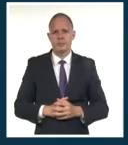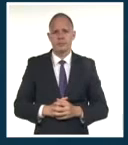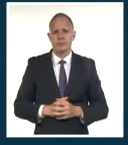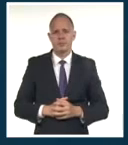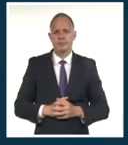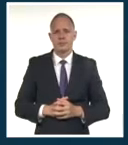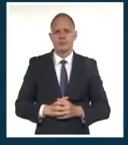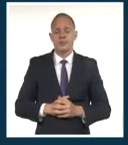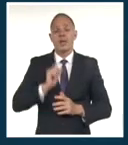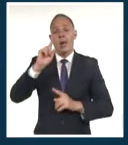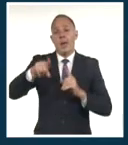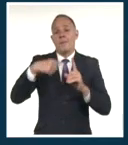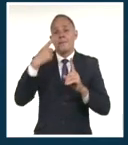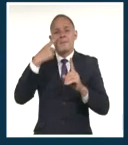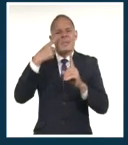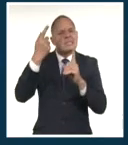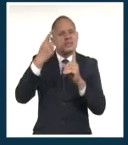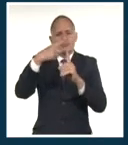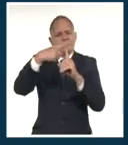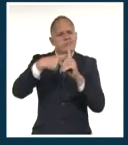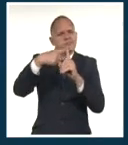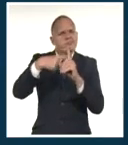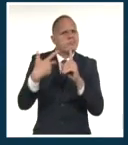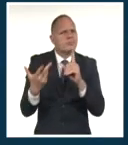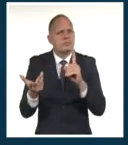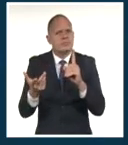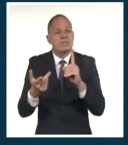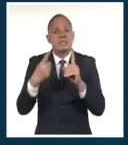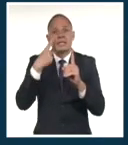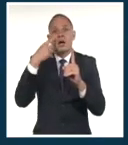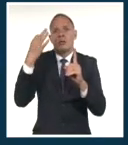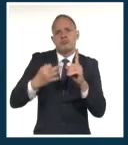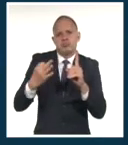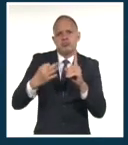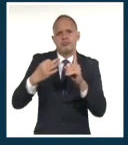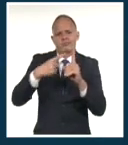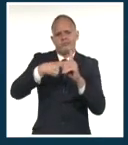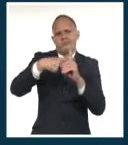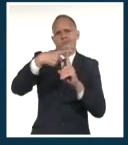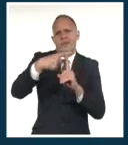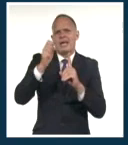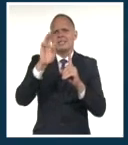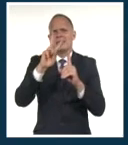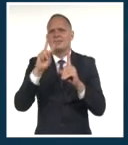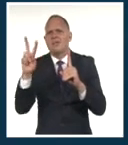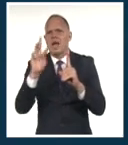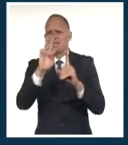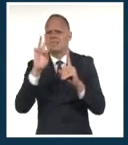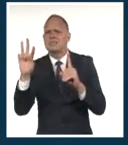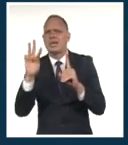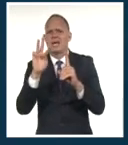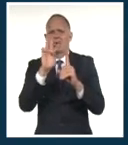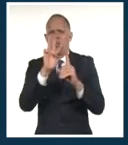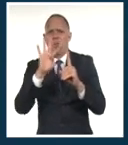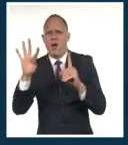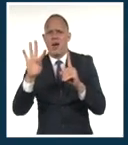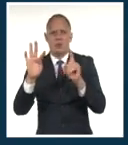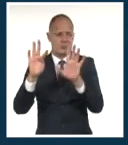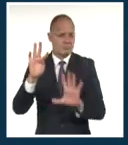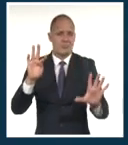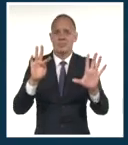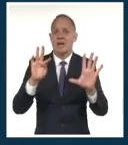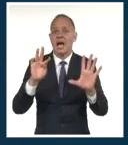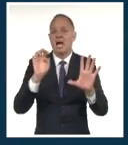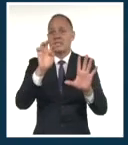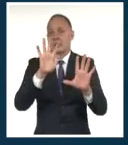posibilidad de tormenta eléctrica. Pero miren la temperatura, valores de 32, 33, 34, 35 en varias